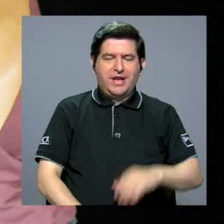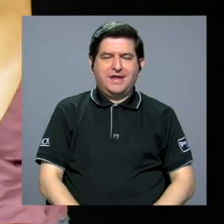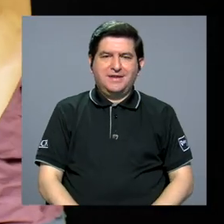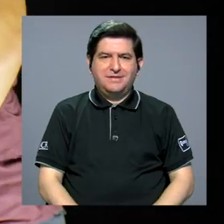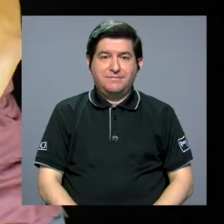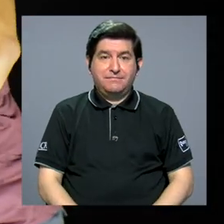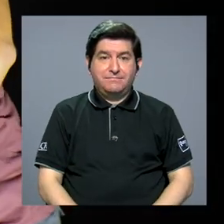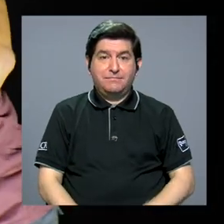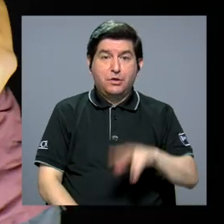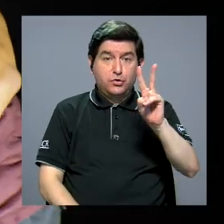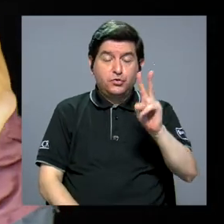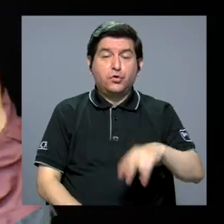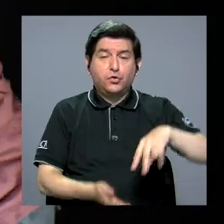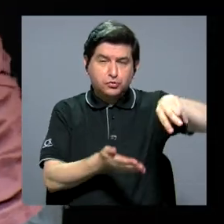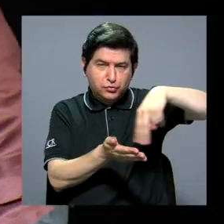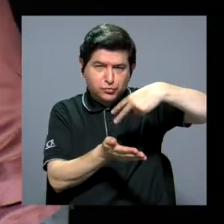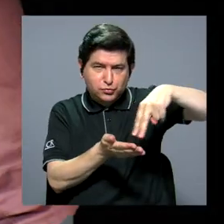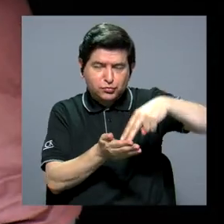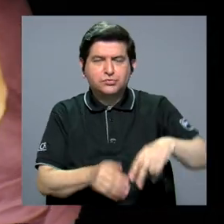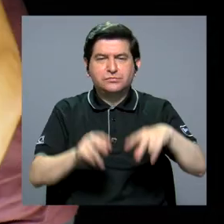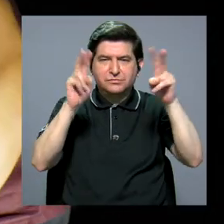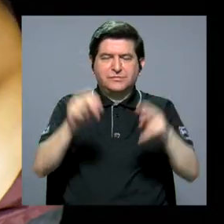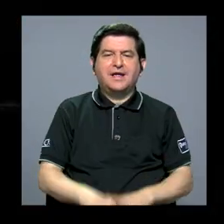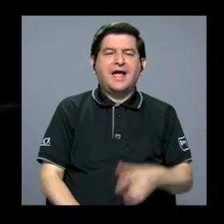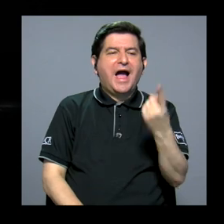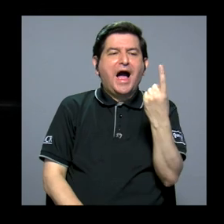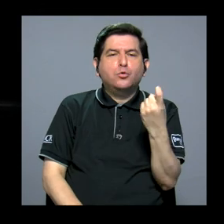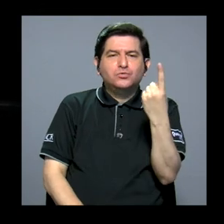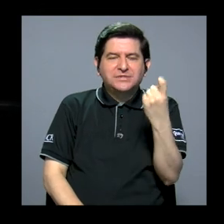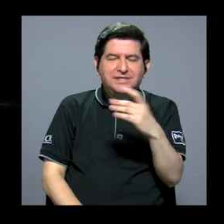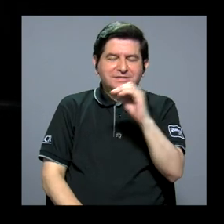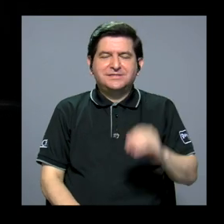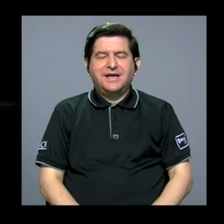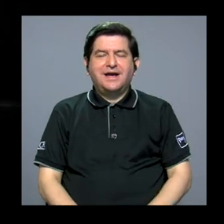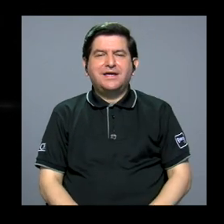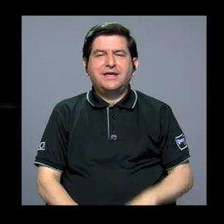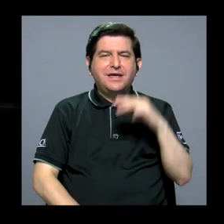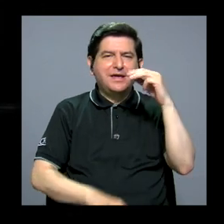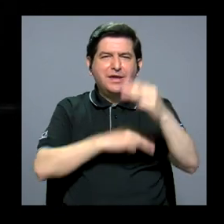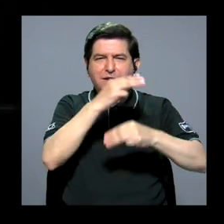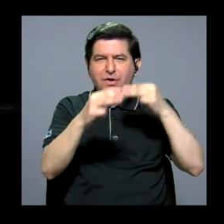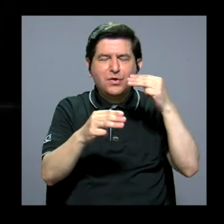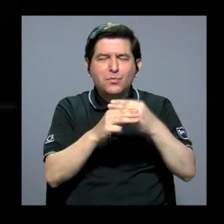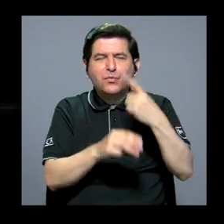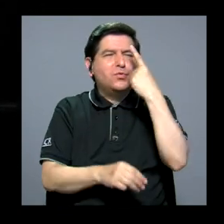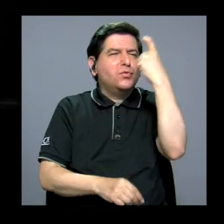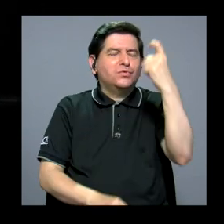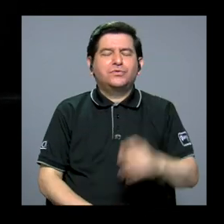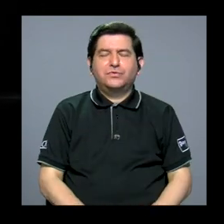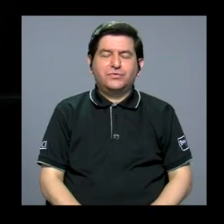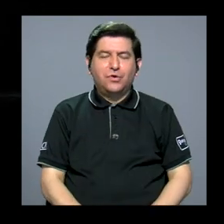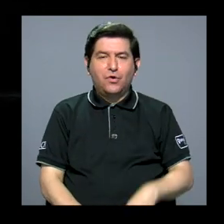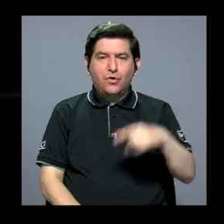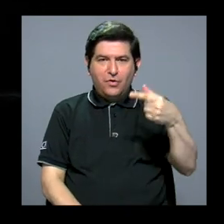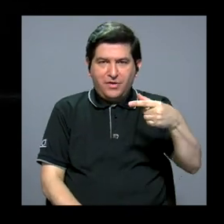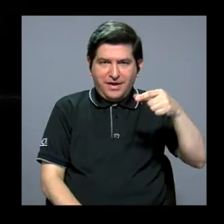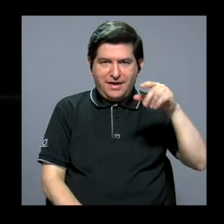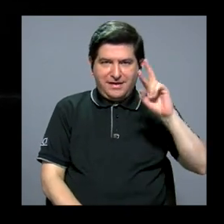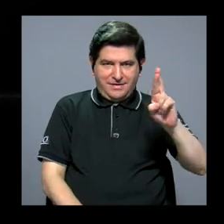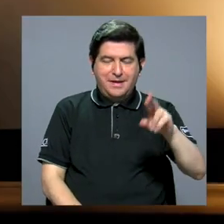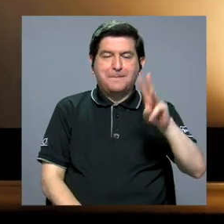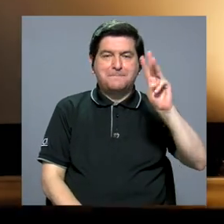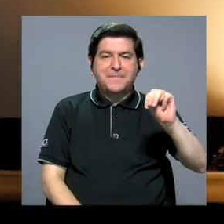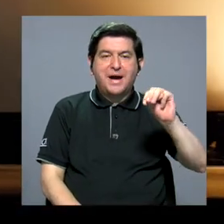constó de dos coreografías tituladas Ausencias y Distópico, coreografiadas por Gloriana Retana y Maynor